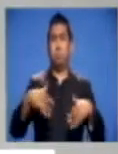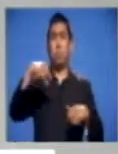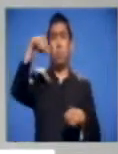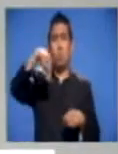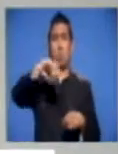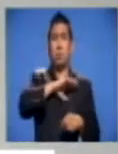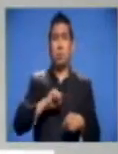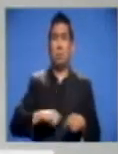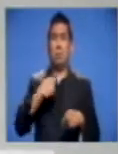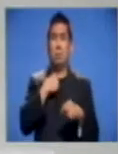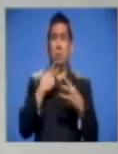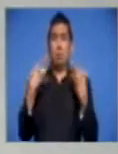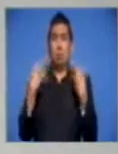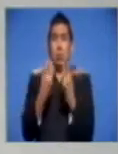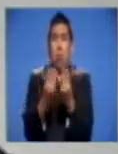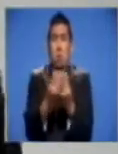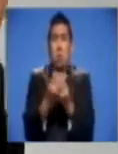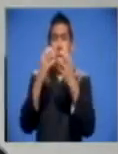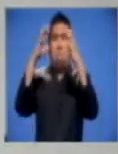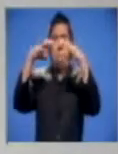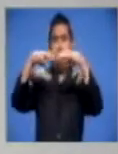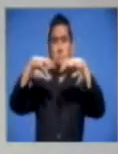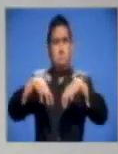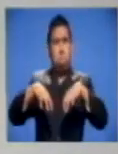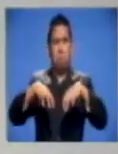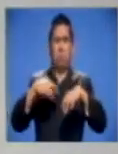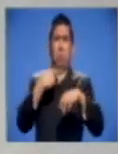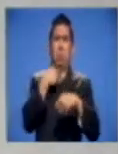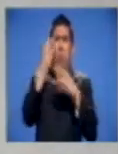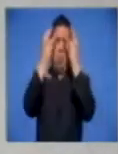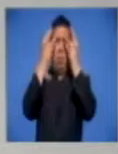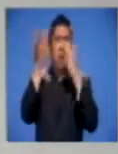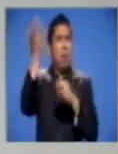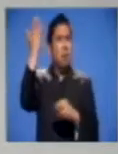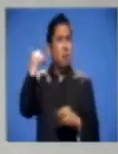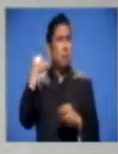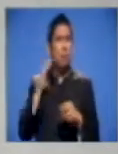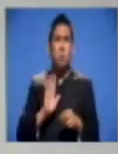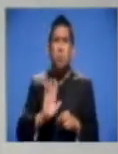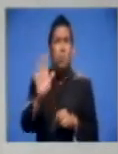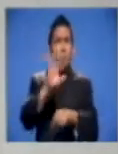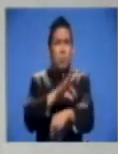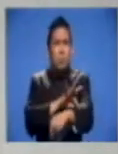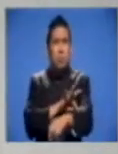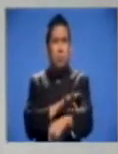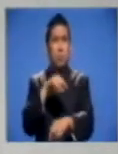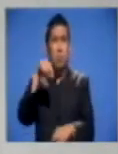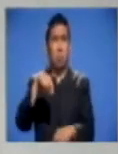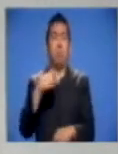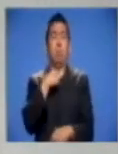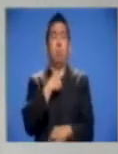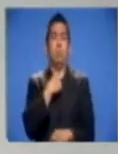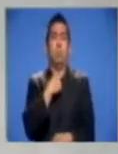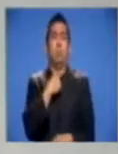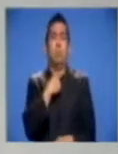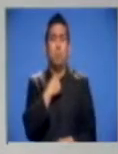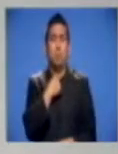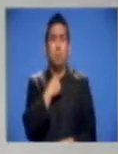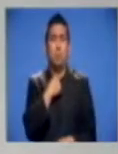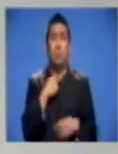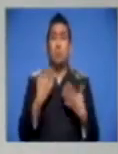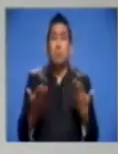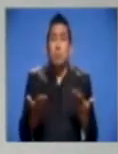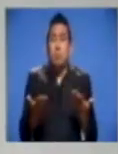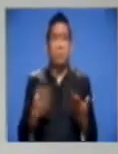descomposición social nunca visto en la sociedad salvadoreña. De tal manera que el no